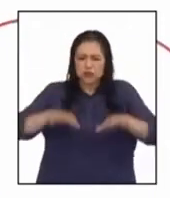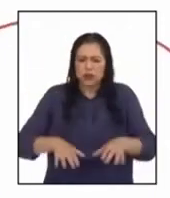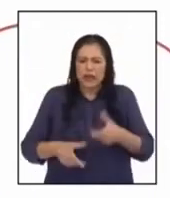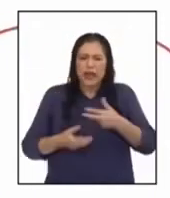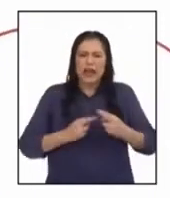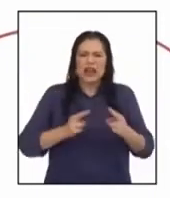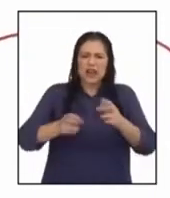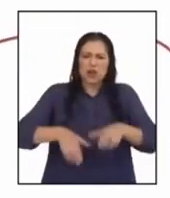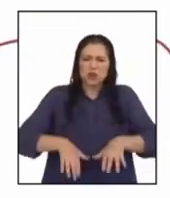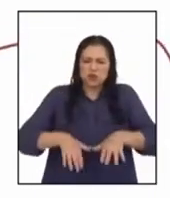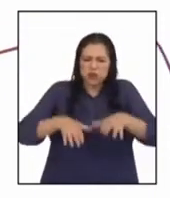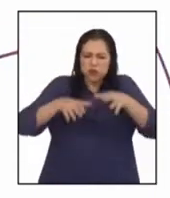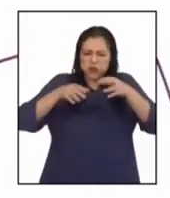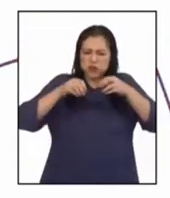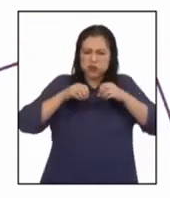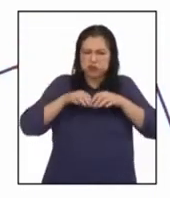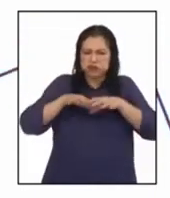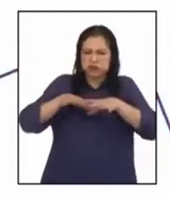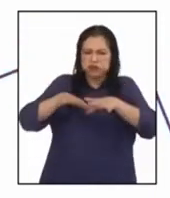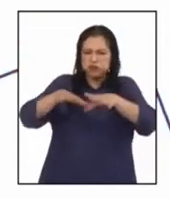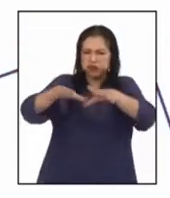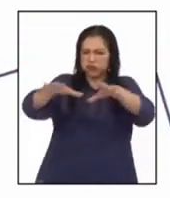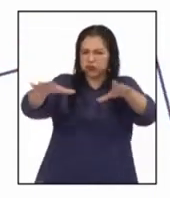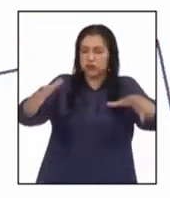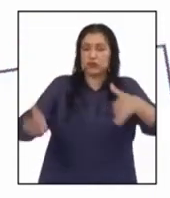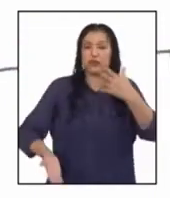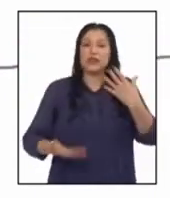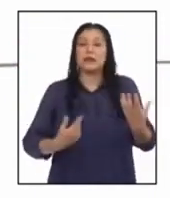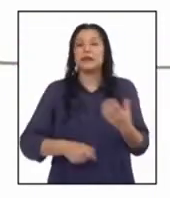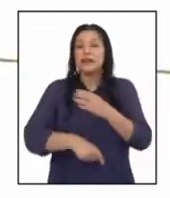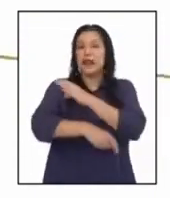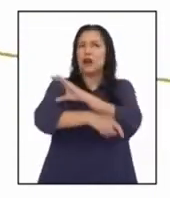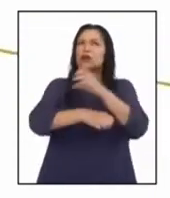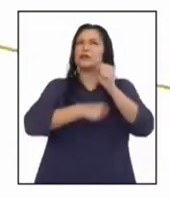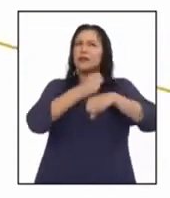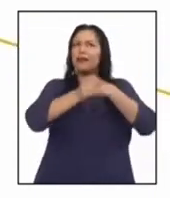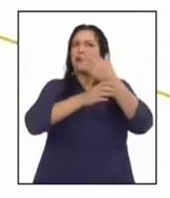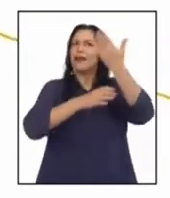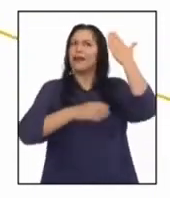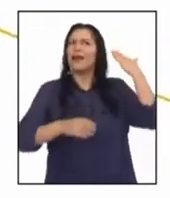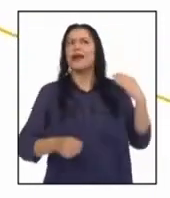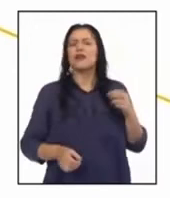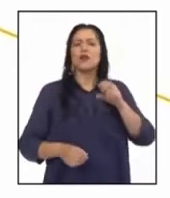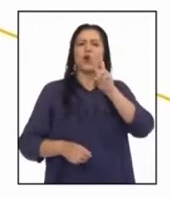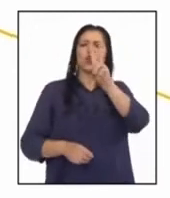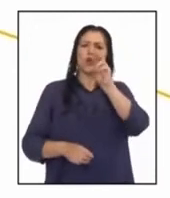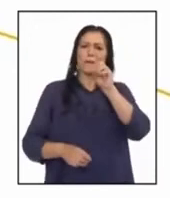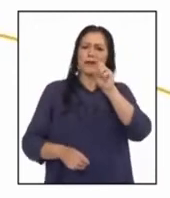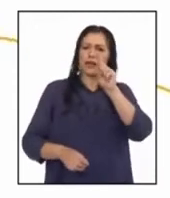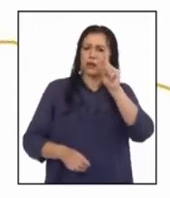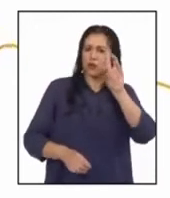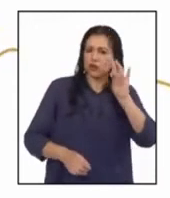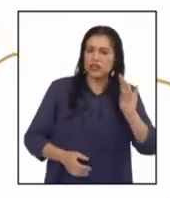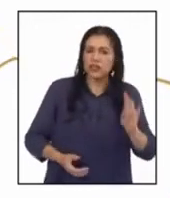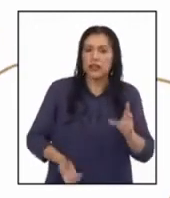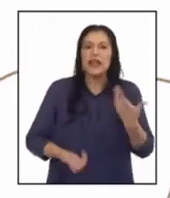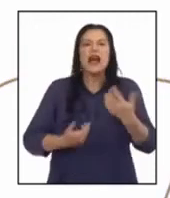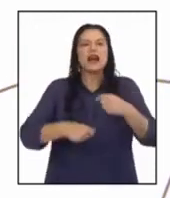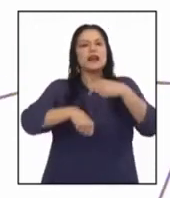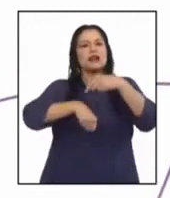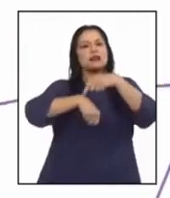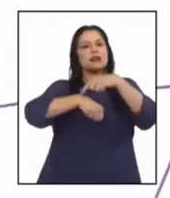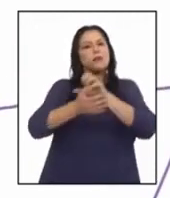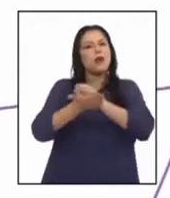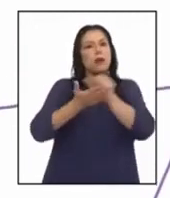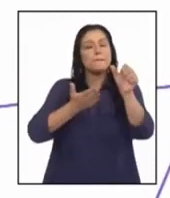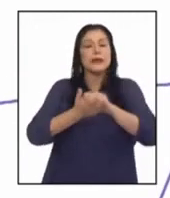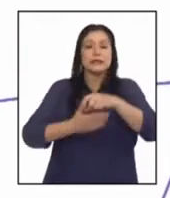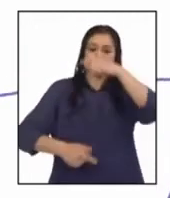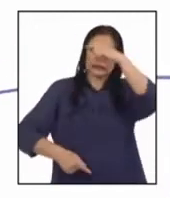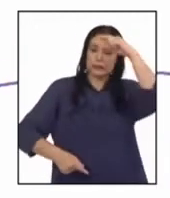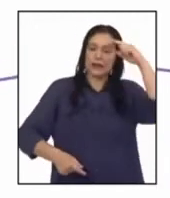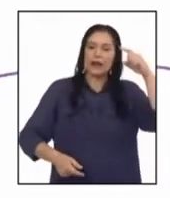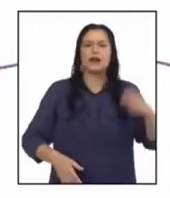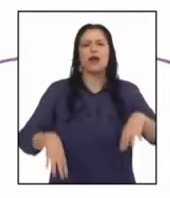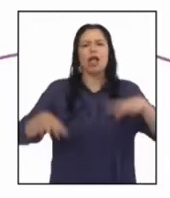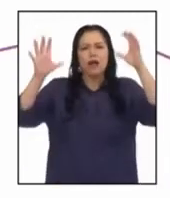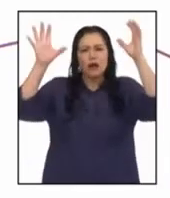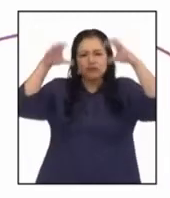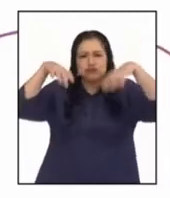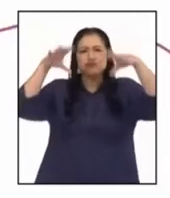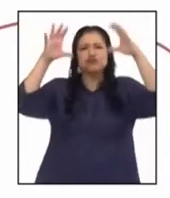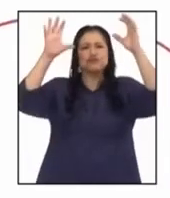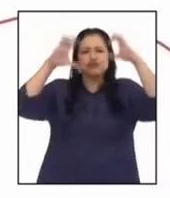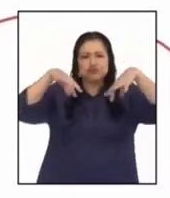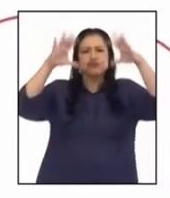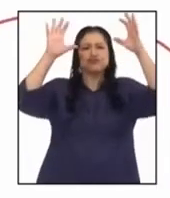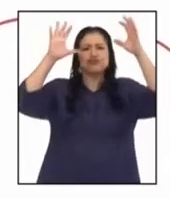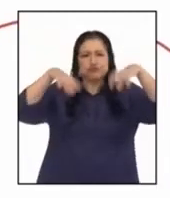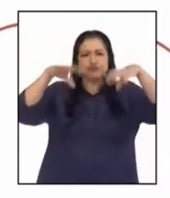presentarse un niño costero de intensidad similar al del año 2017, ya que en los meses de verano se registran intensas lluvias